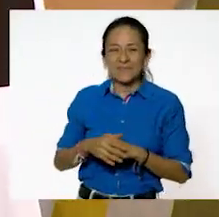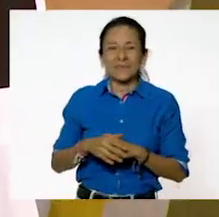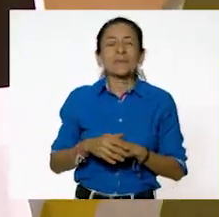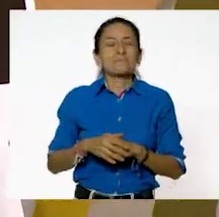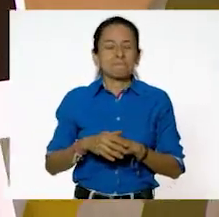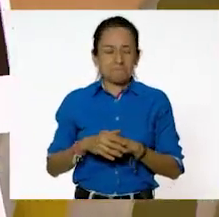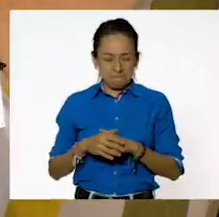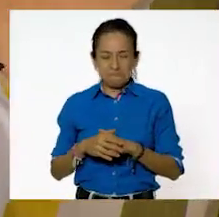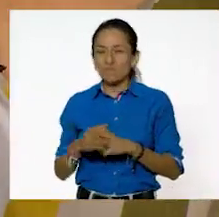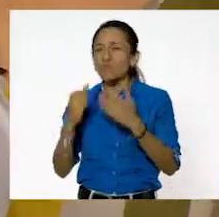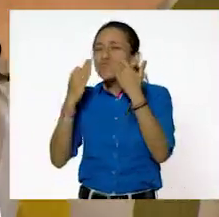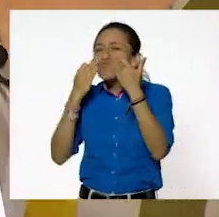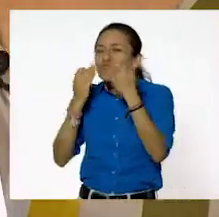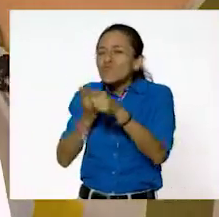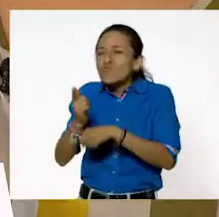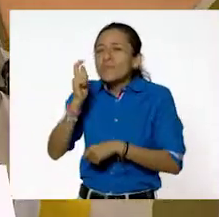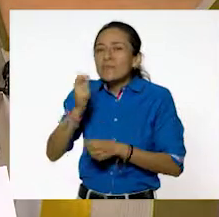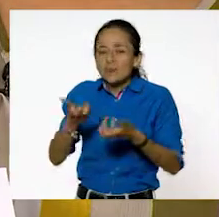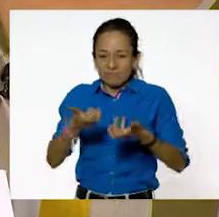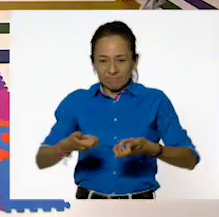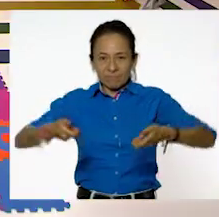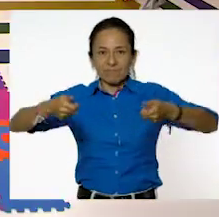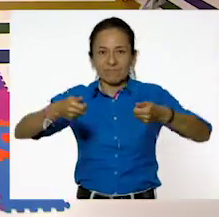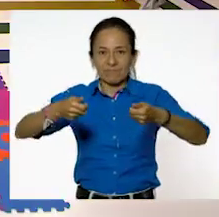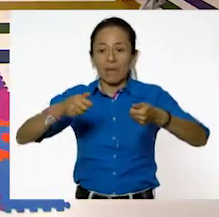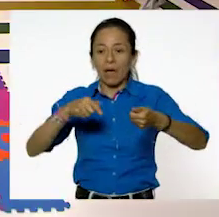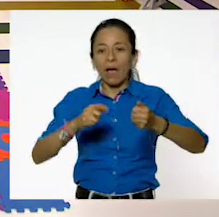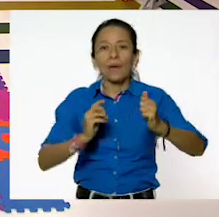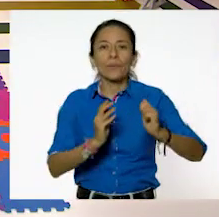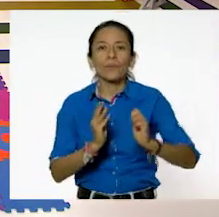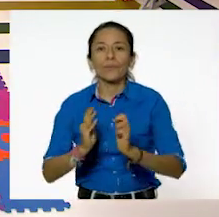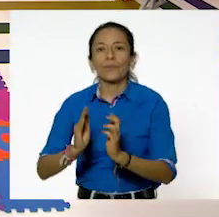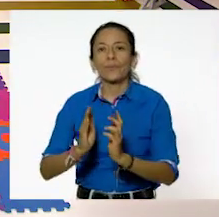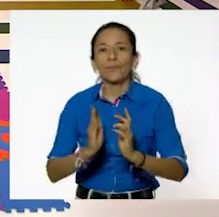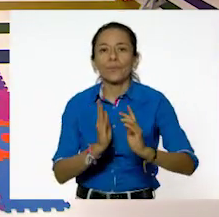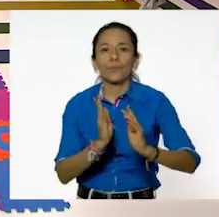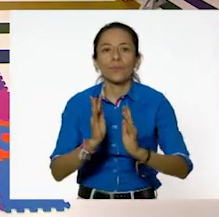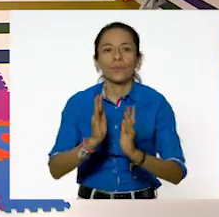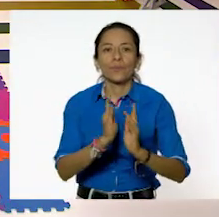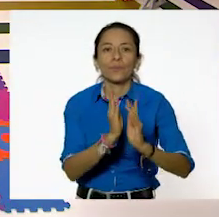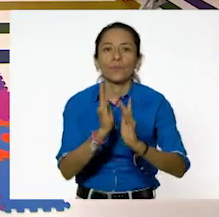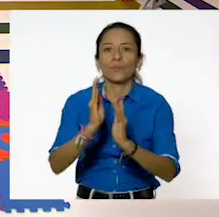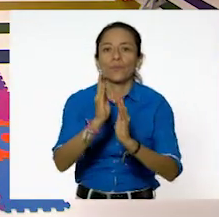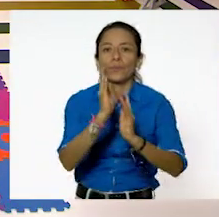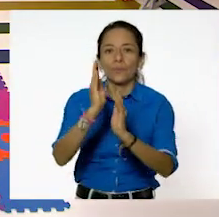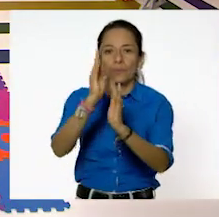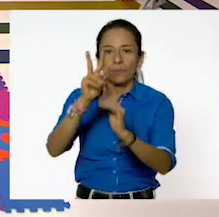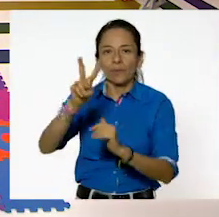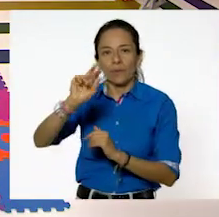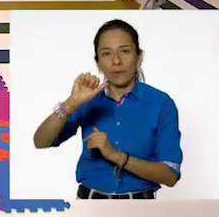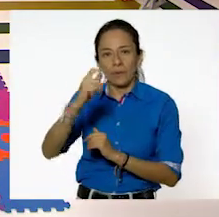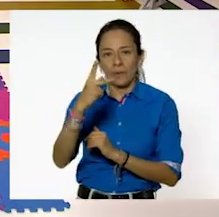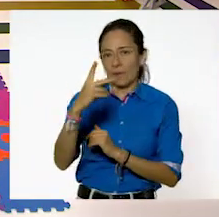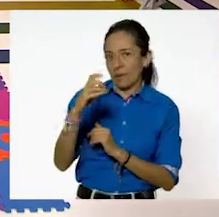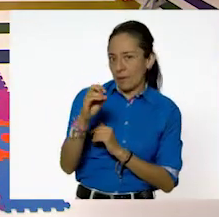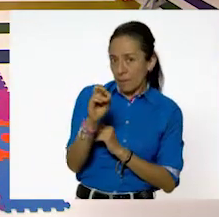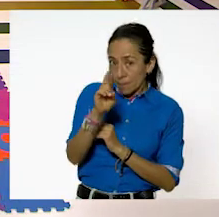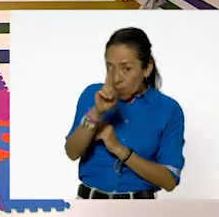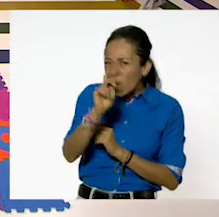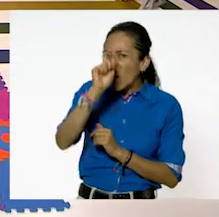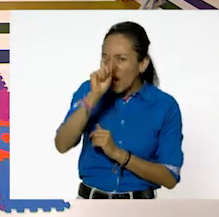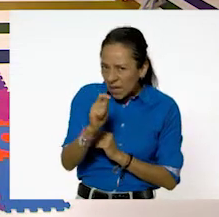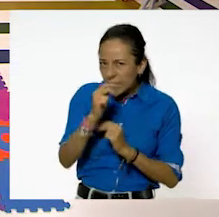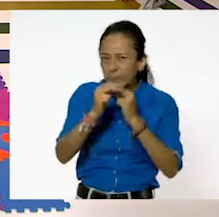Ahí estamos viendo una olla donde está saliendo vapor. Entonces quedamos que el vapor es este humo que